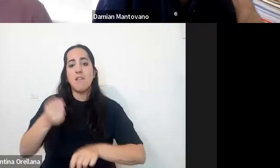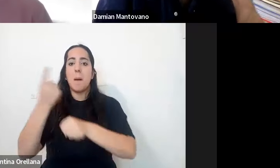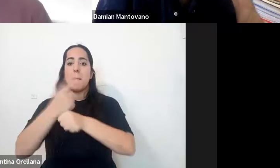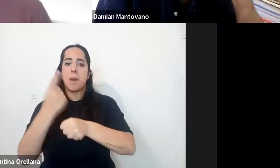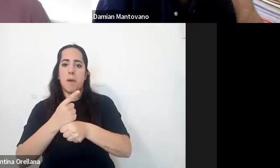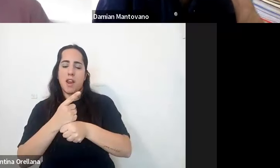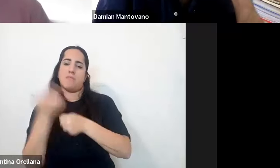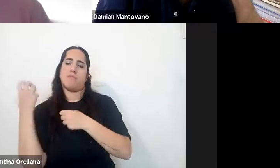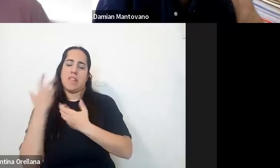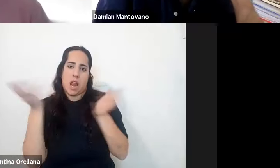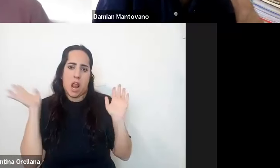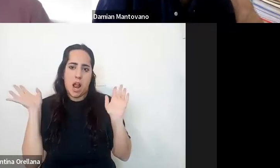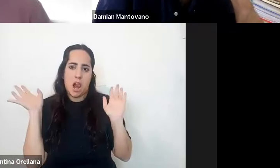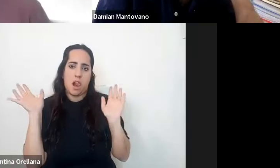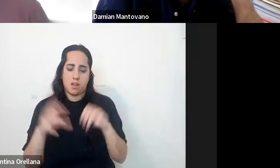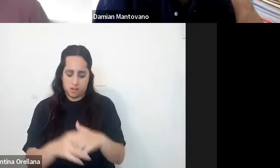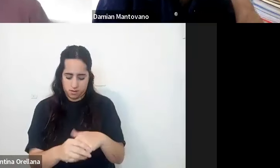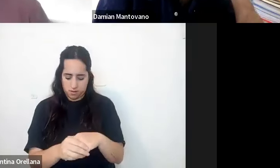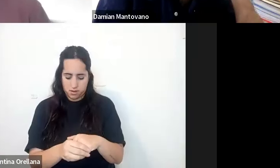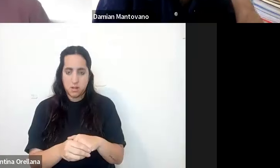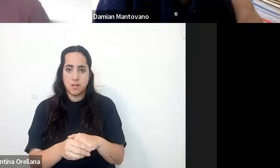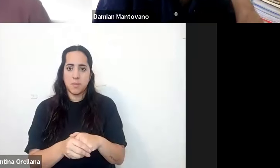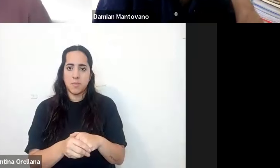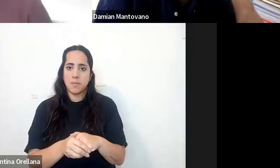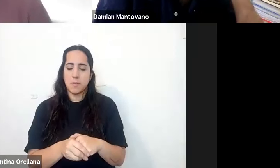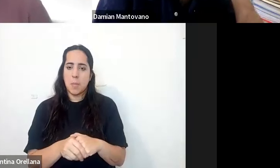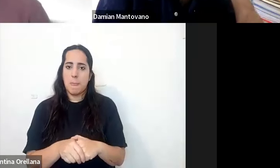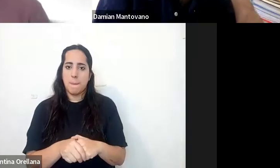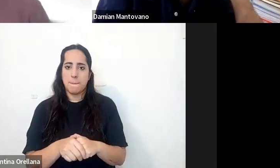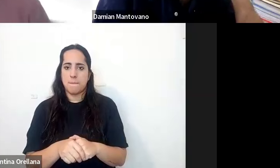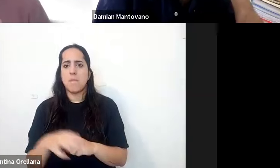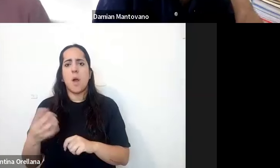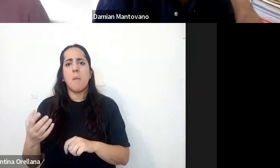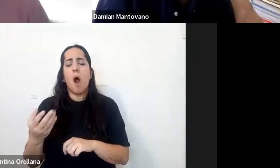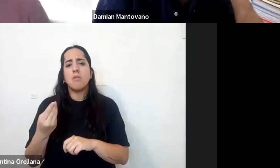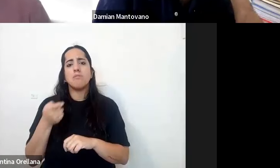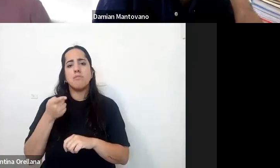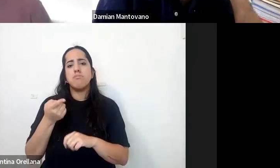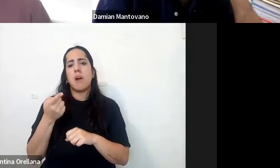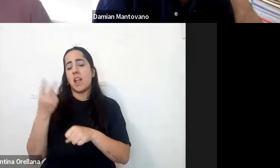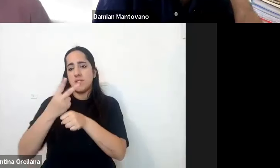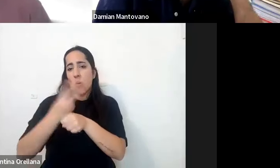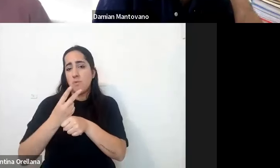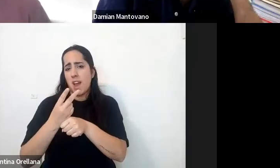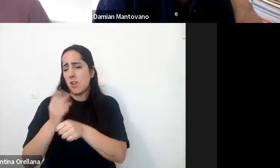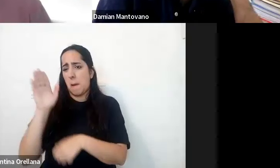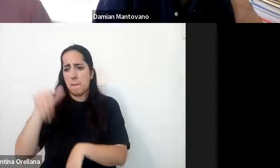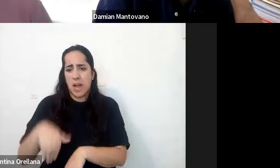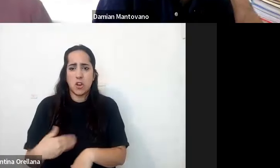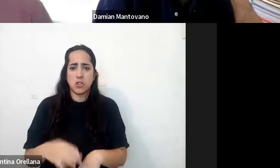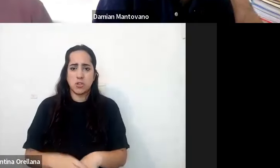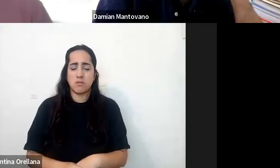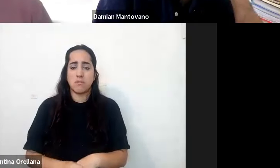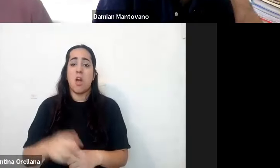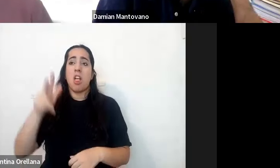en general y hay muchos menos para la enseñanza secundaria de los